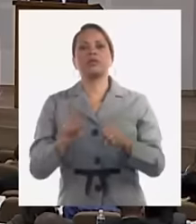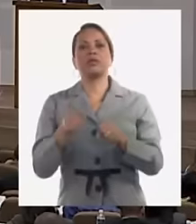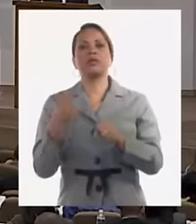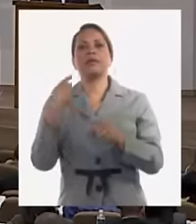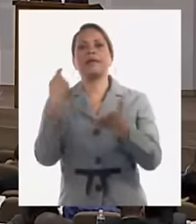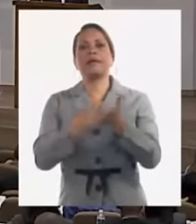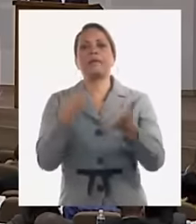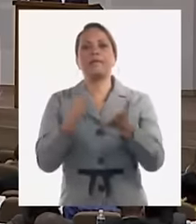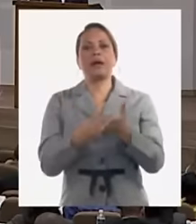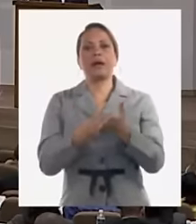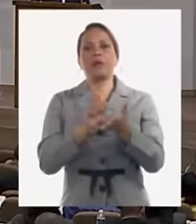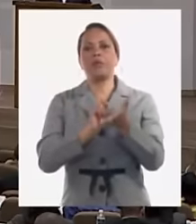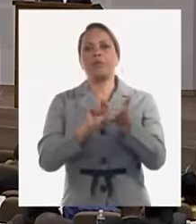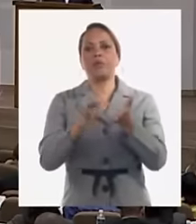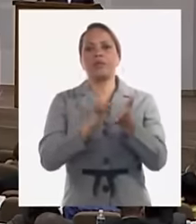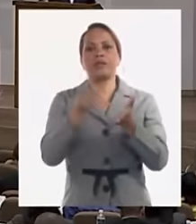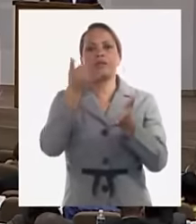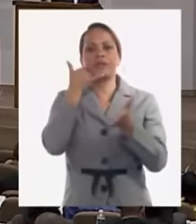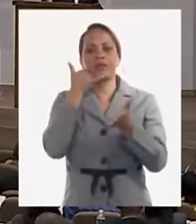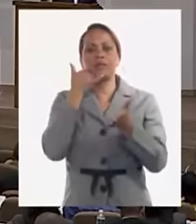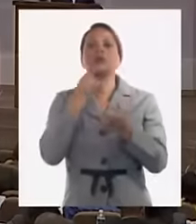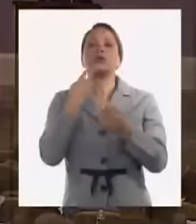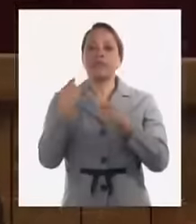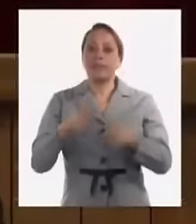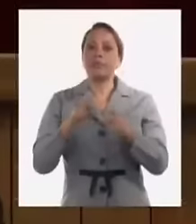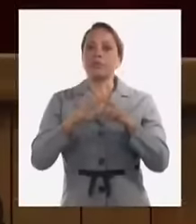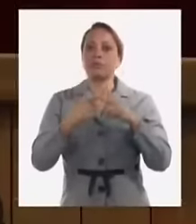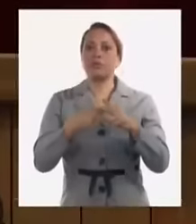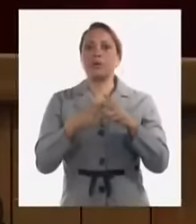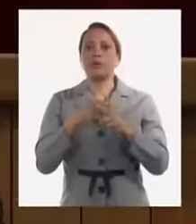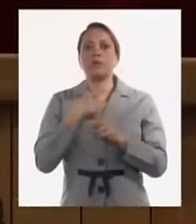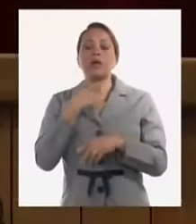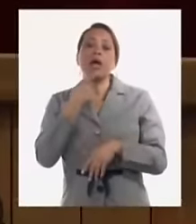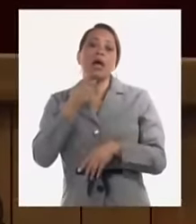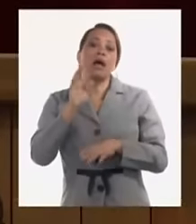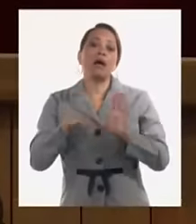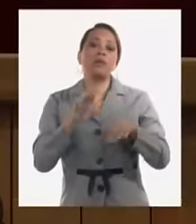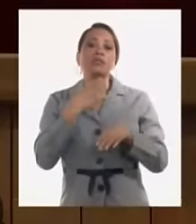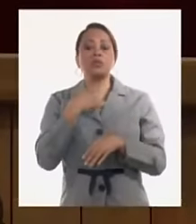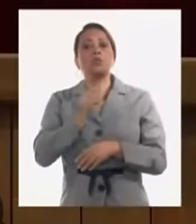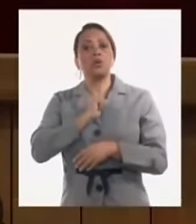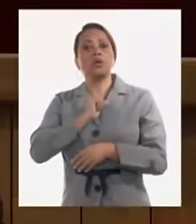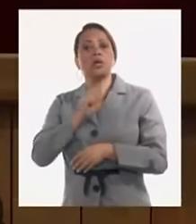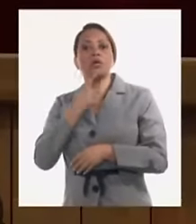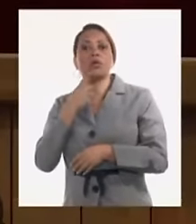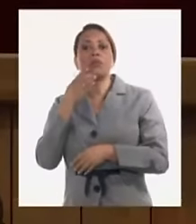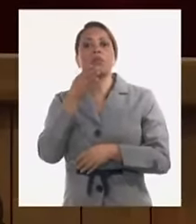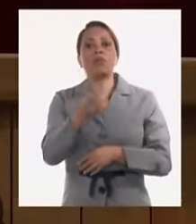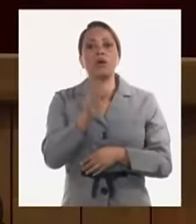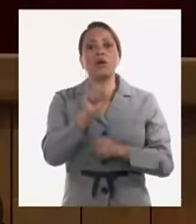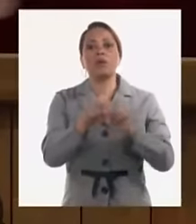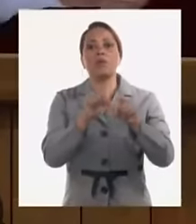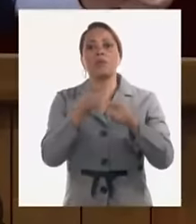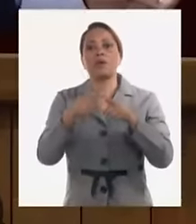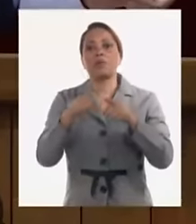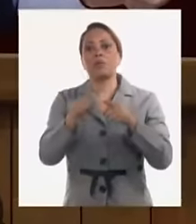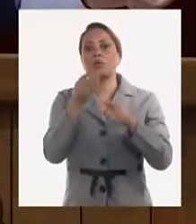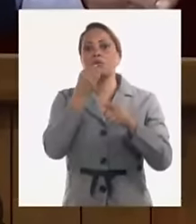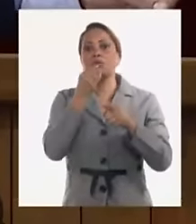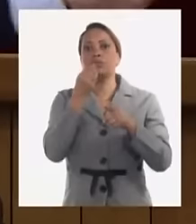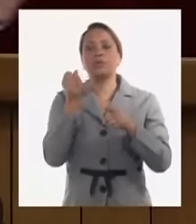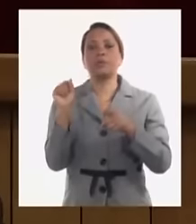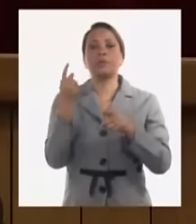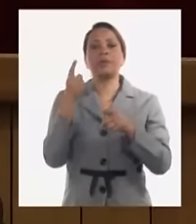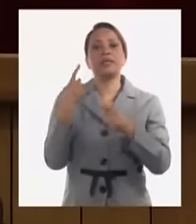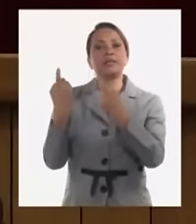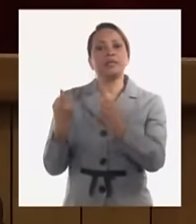electrónicos resolverlo mucha gente dice yo quiero pero cuando yo voy a buscar los productos de primera necesidad empezando por el